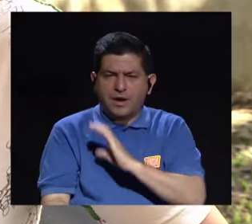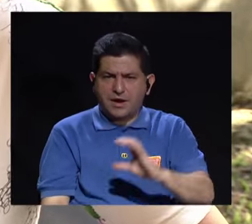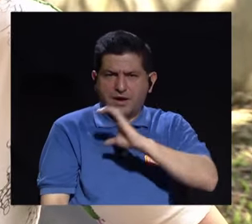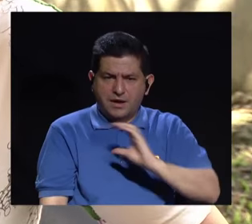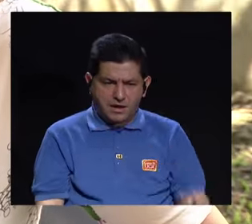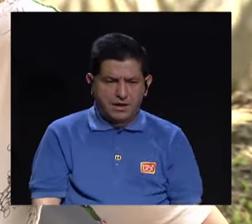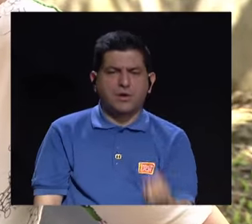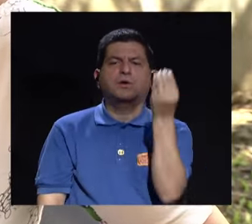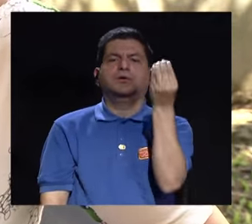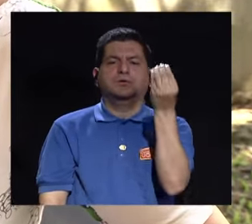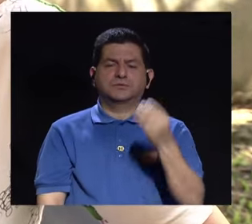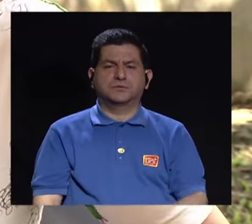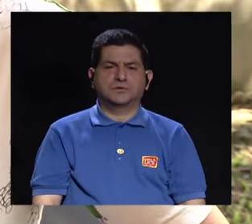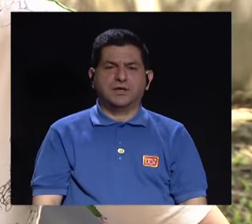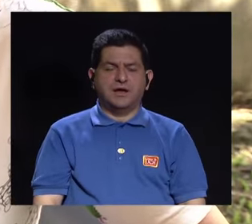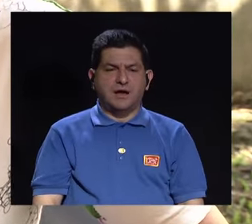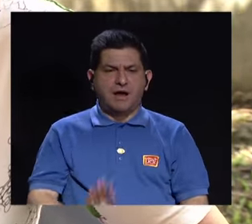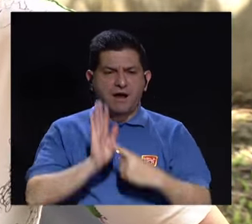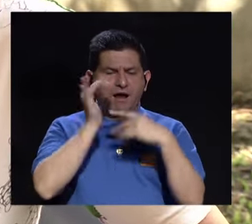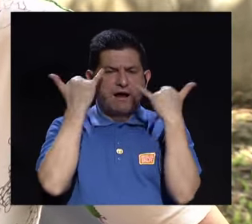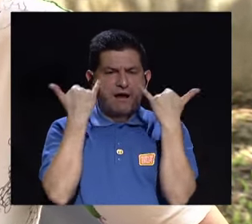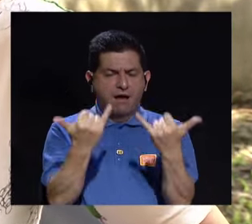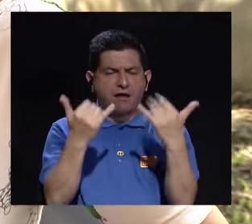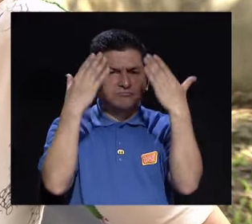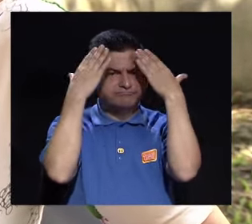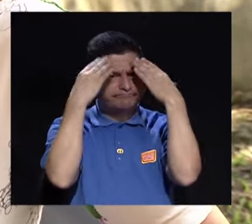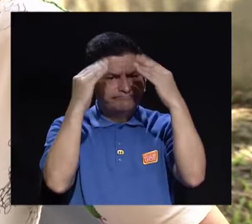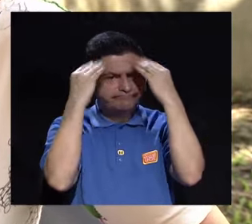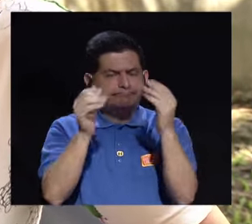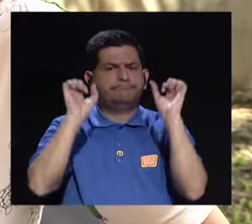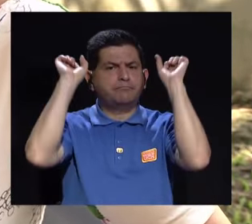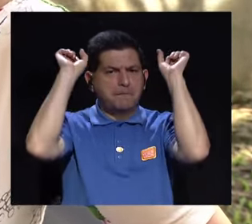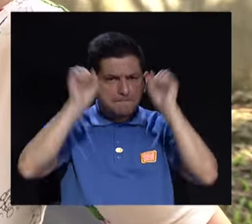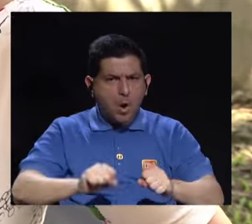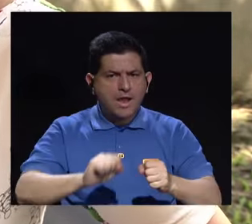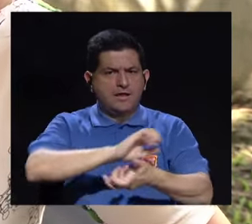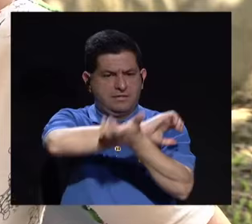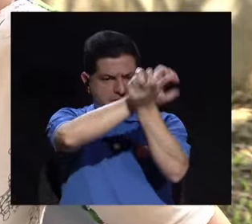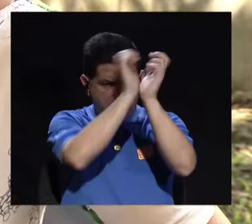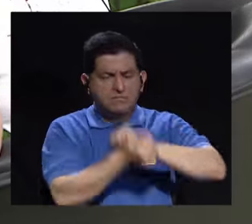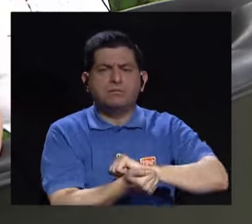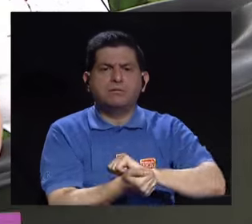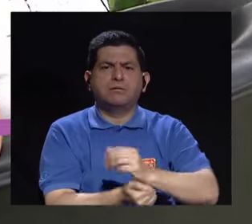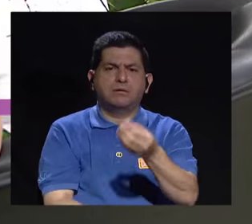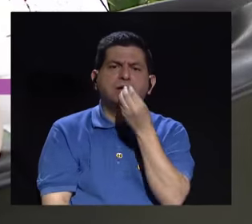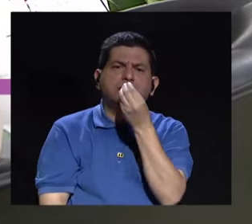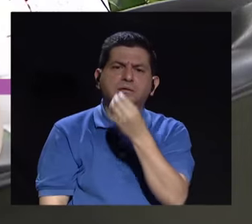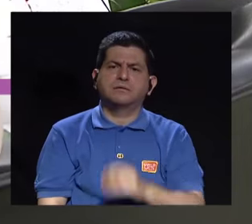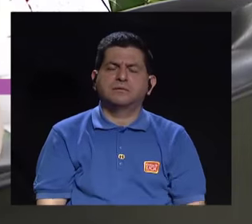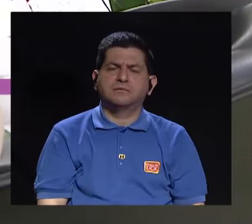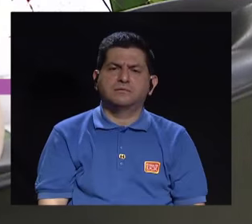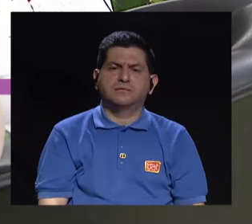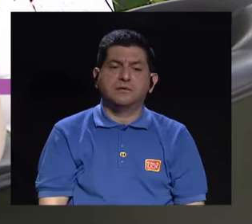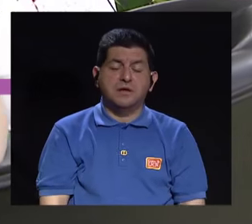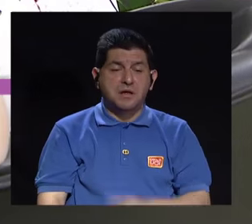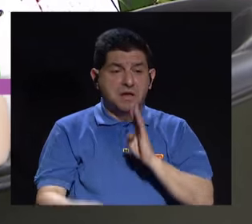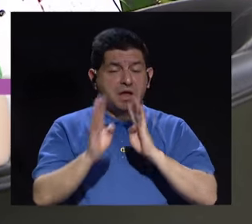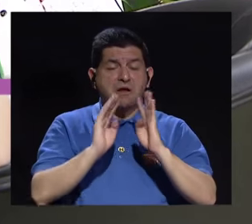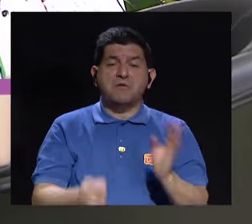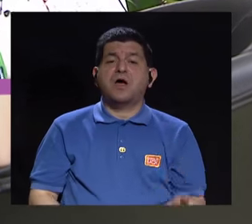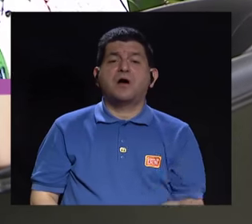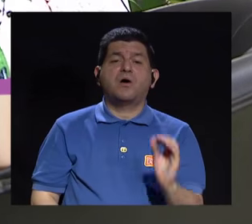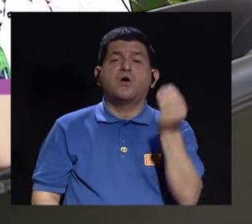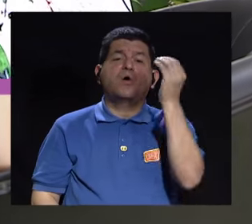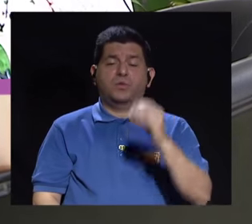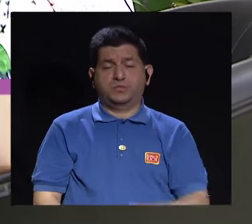todo en la conducta del adolescente, que me está dando ya un indicador de que puede presentarse un trastorno de alimento? Sí, hablemos de